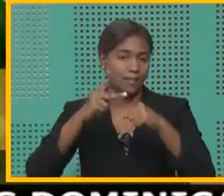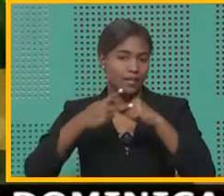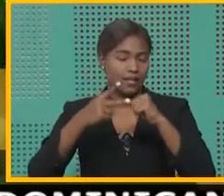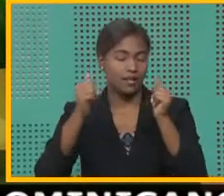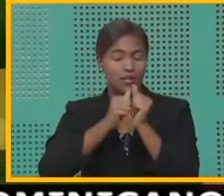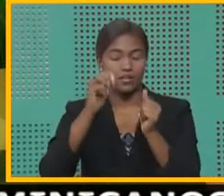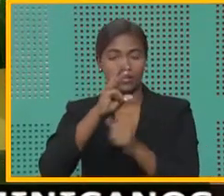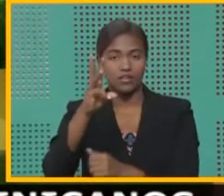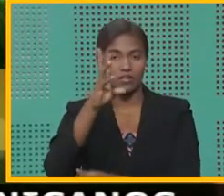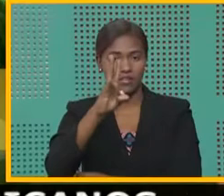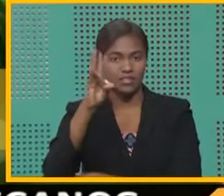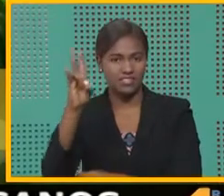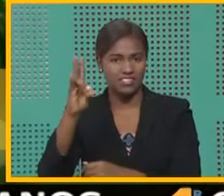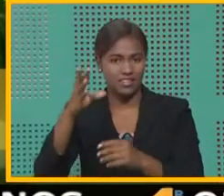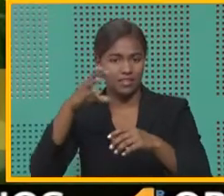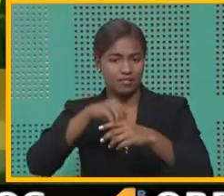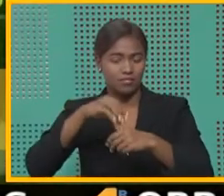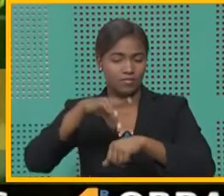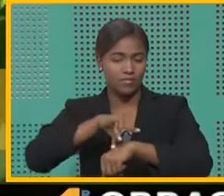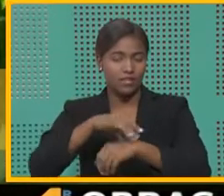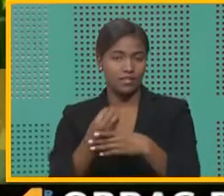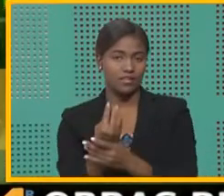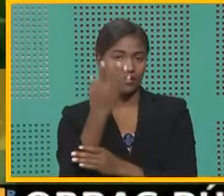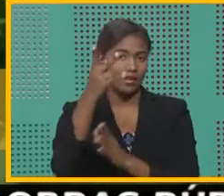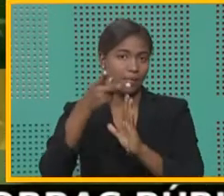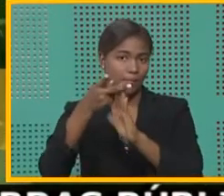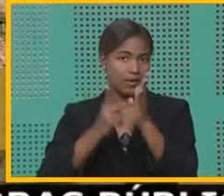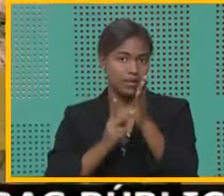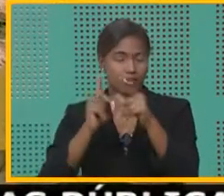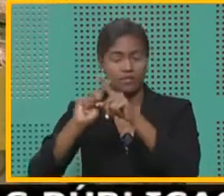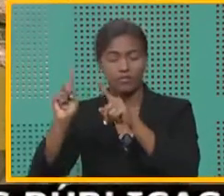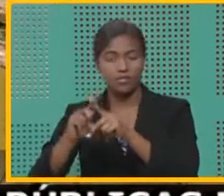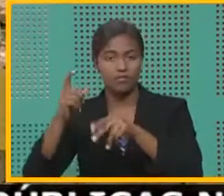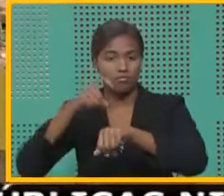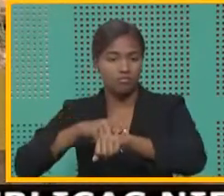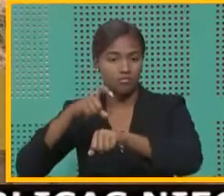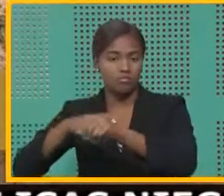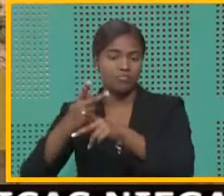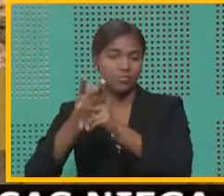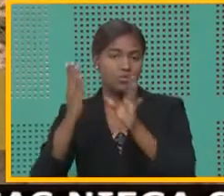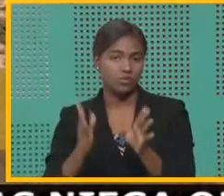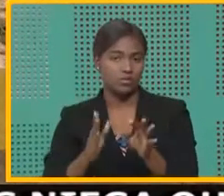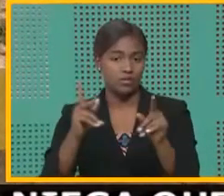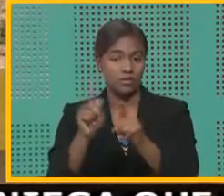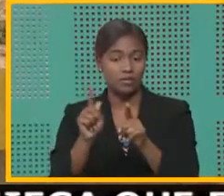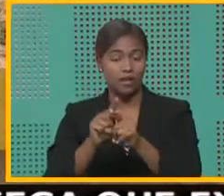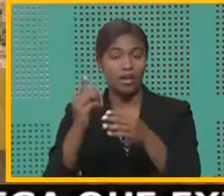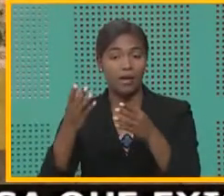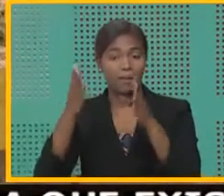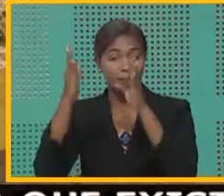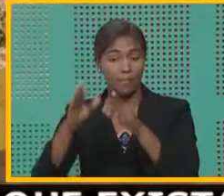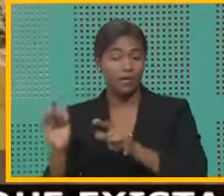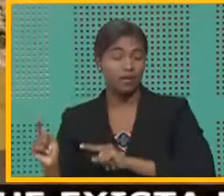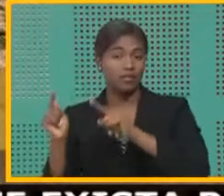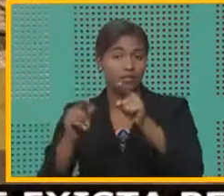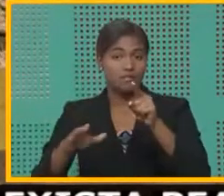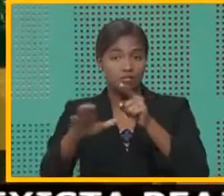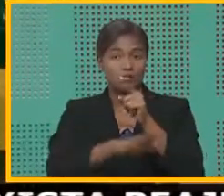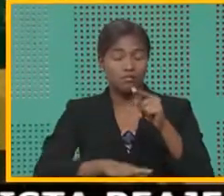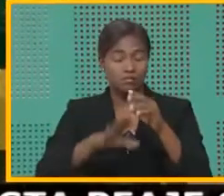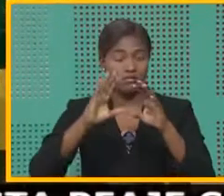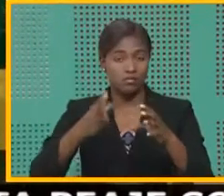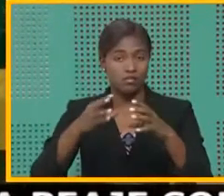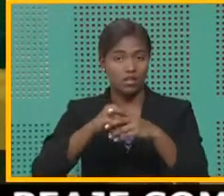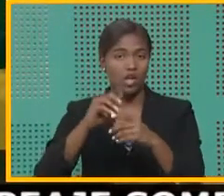676 tareas sembradas de plátanos en distintas etapas de producción. También el funcionario se trasladó al Espartillar,